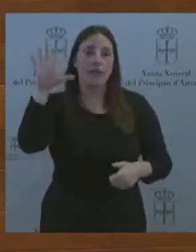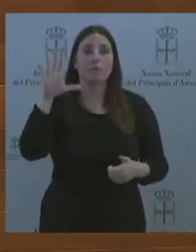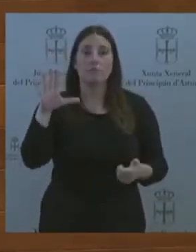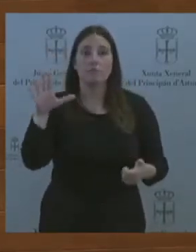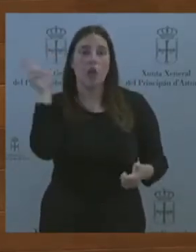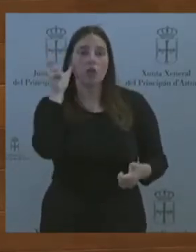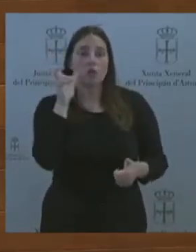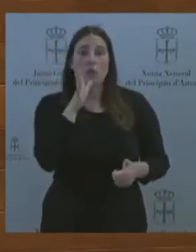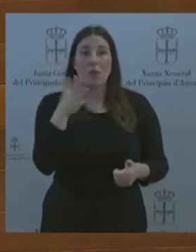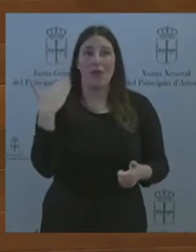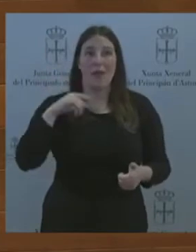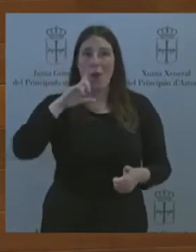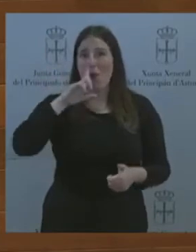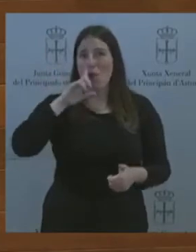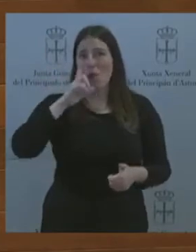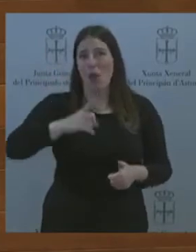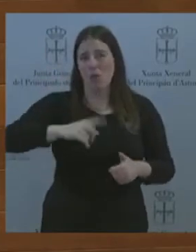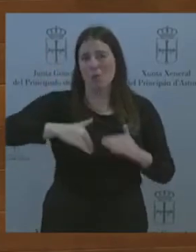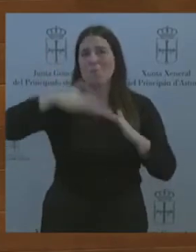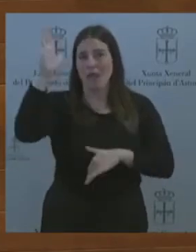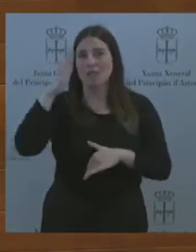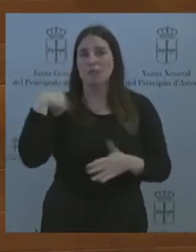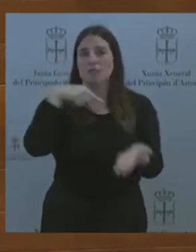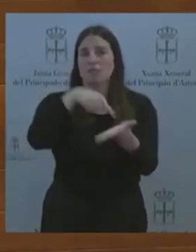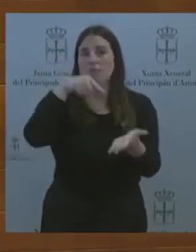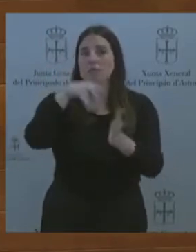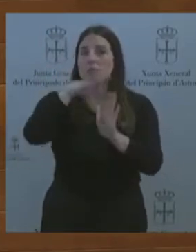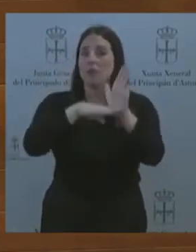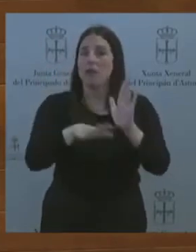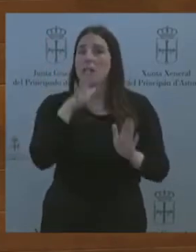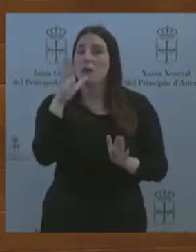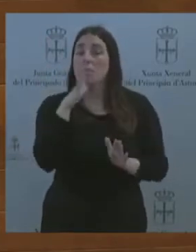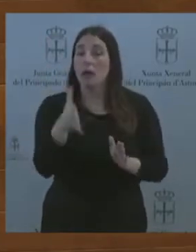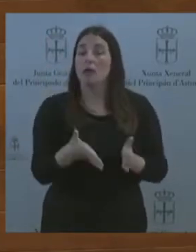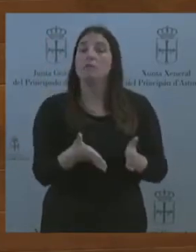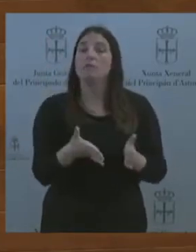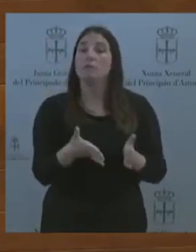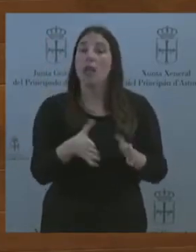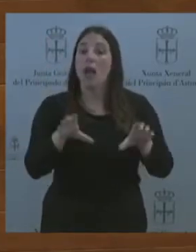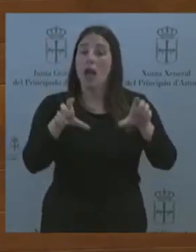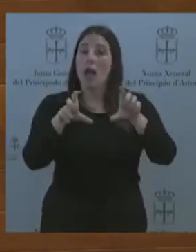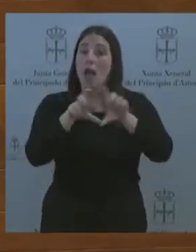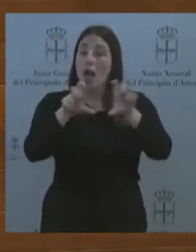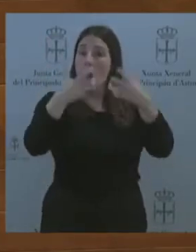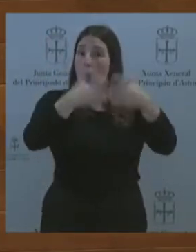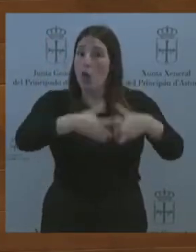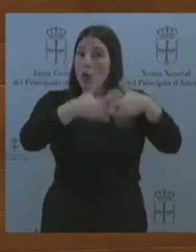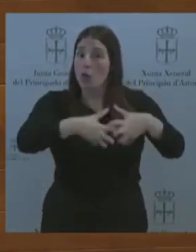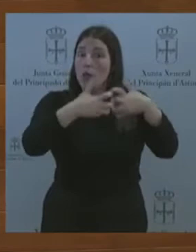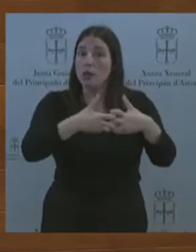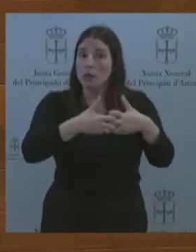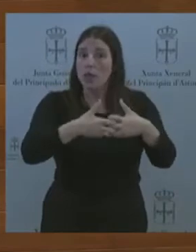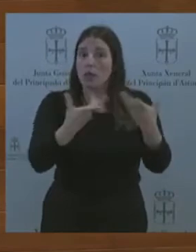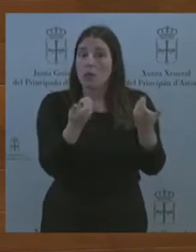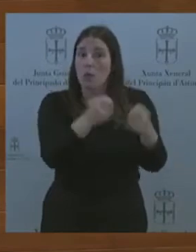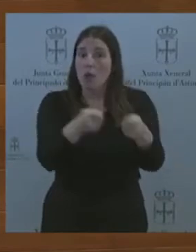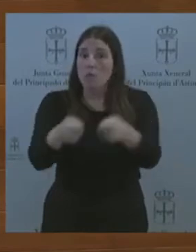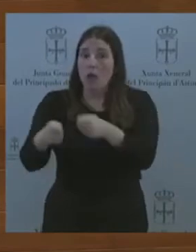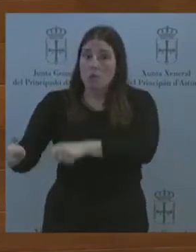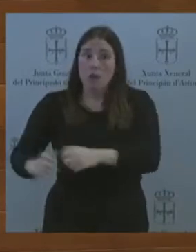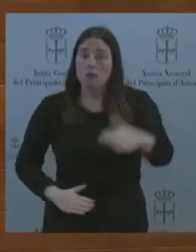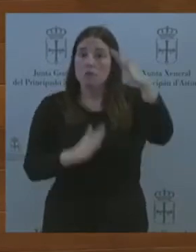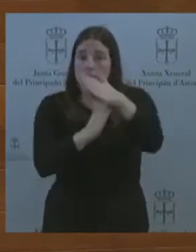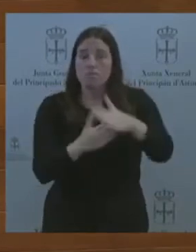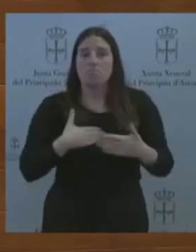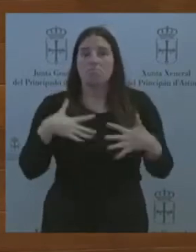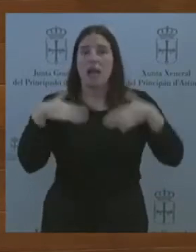que frenen el desmantelamiento de nuestras industrias. Y nos alegra que ahora también cambien de opinión, porque ustedes son tan culpables con